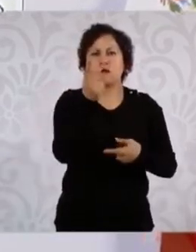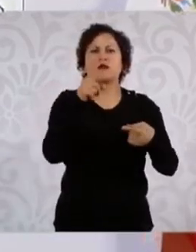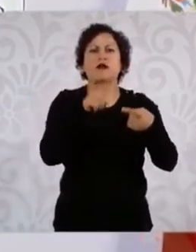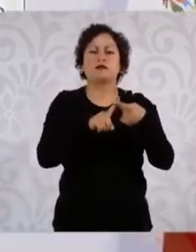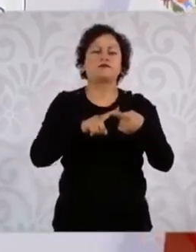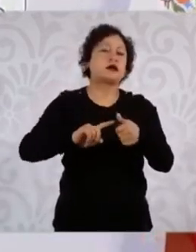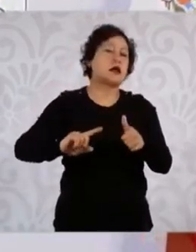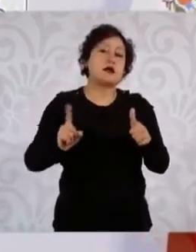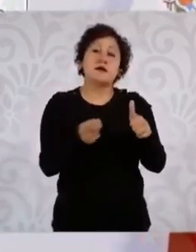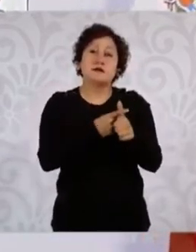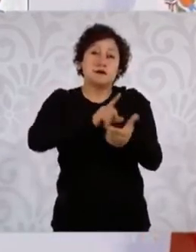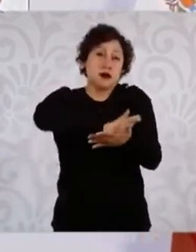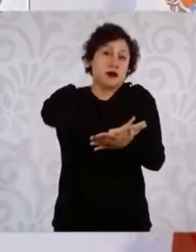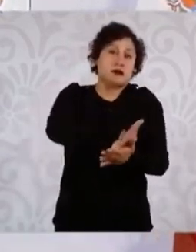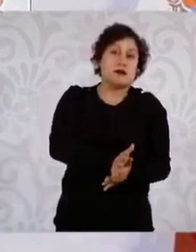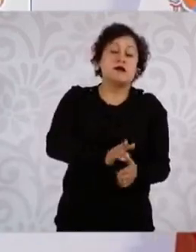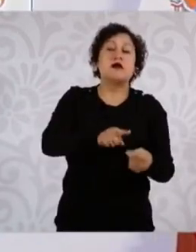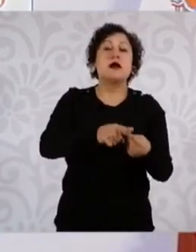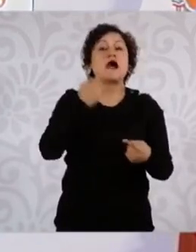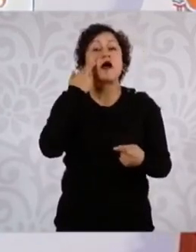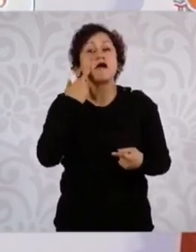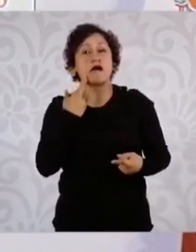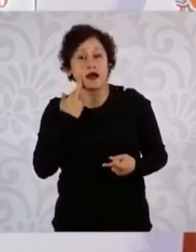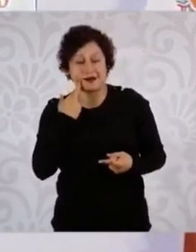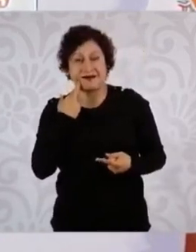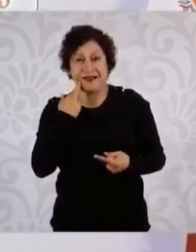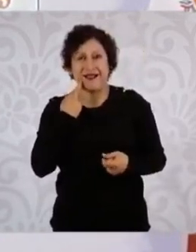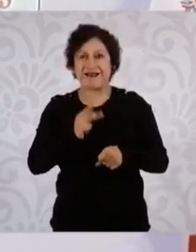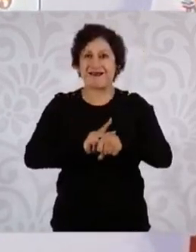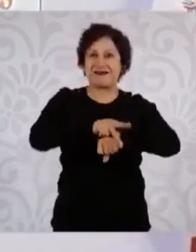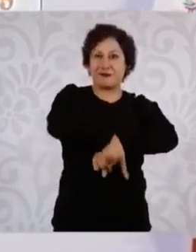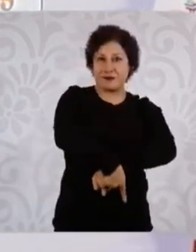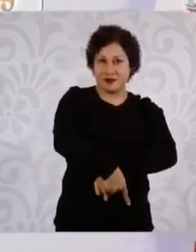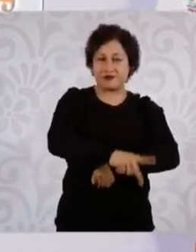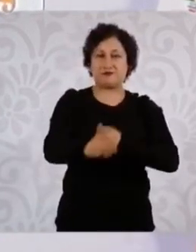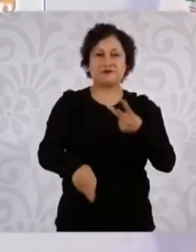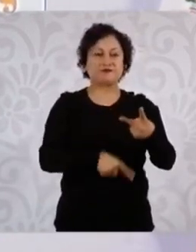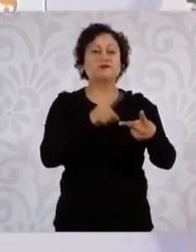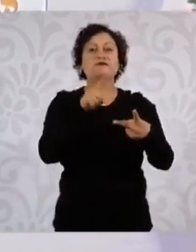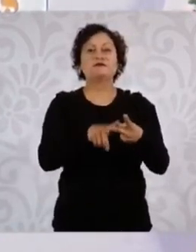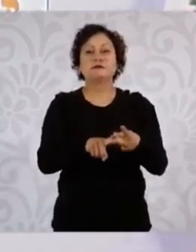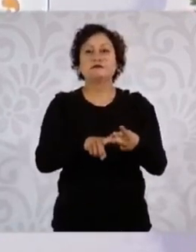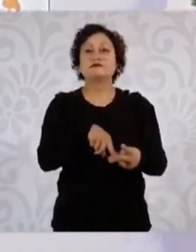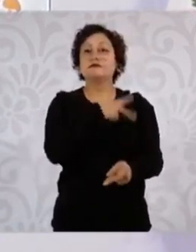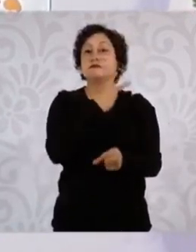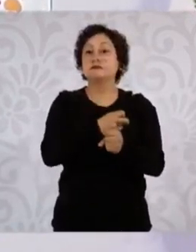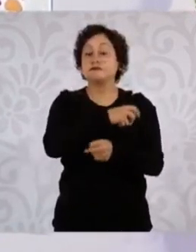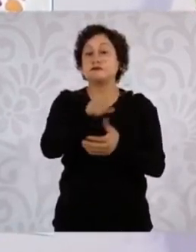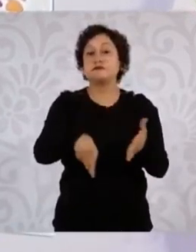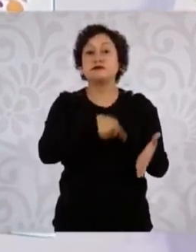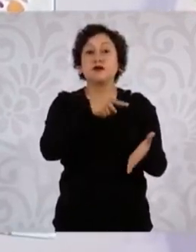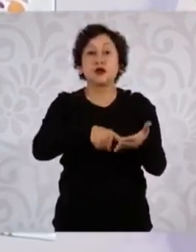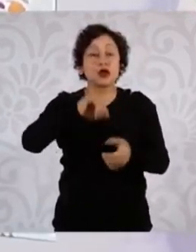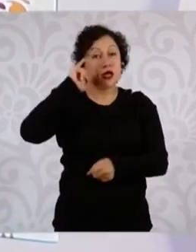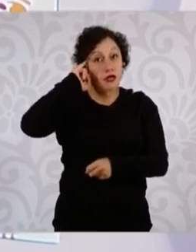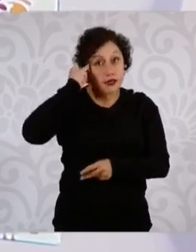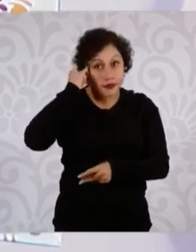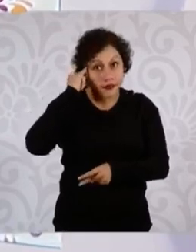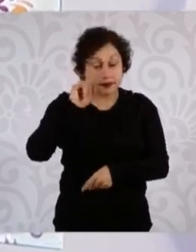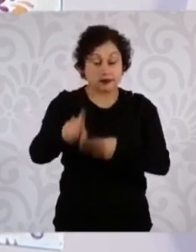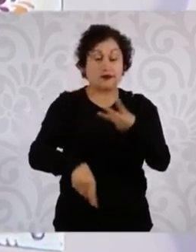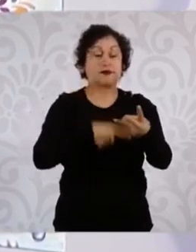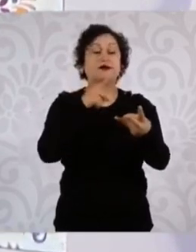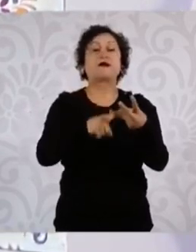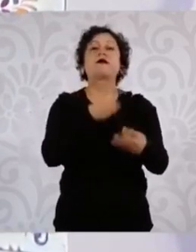en segundo lugar es por ser indígena y en tercer lugar por ser mujer.